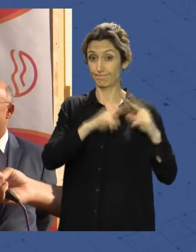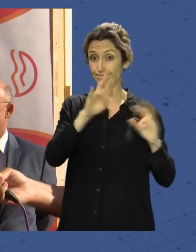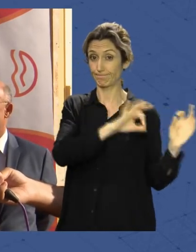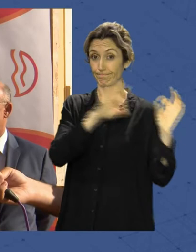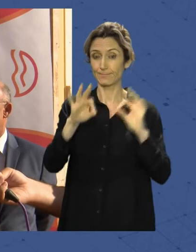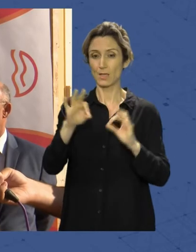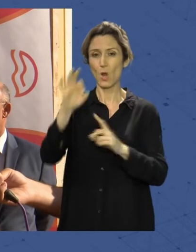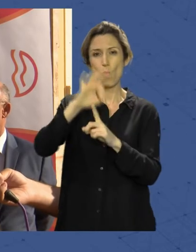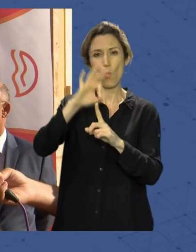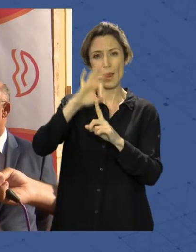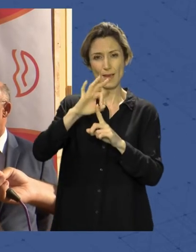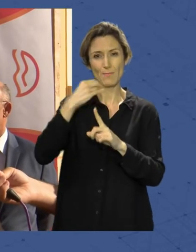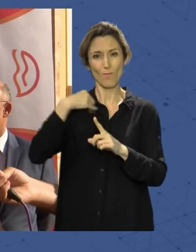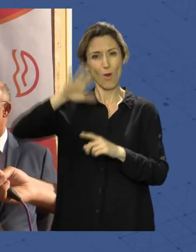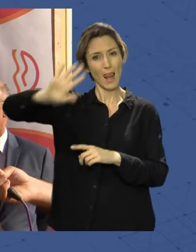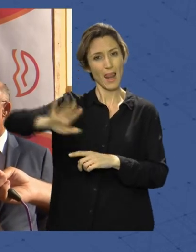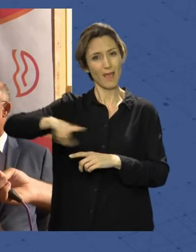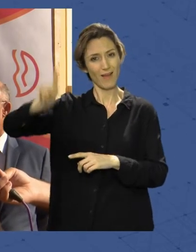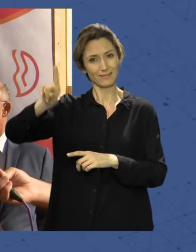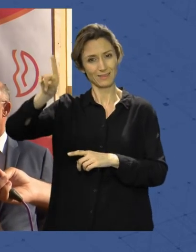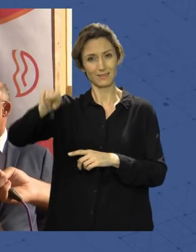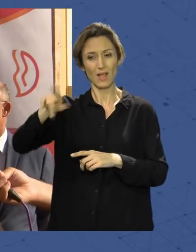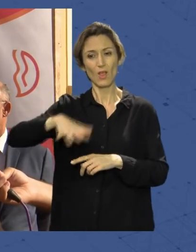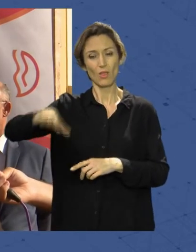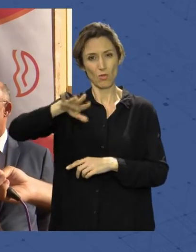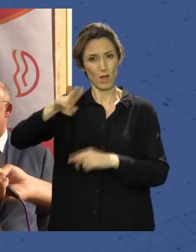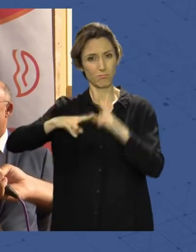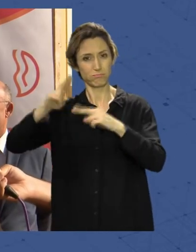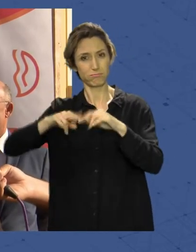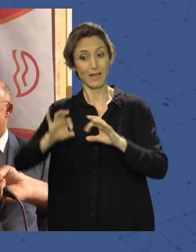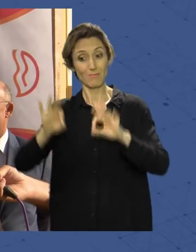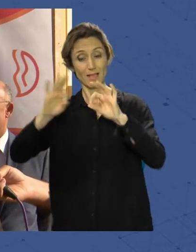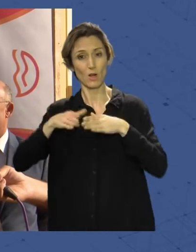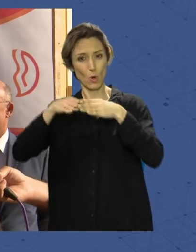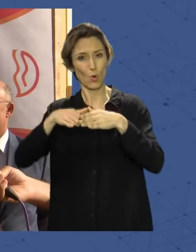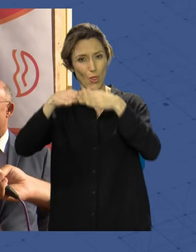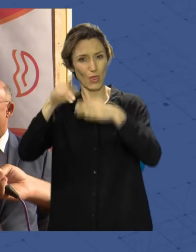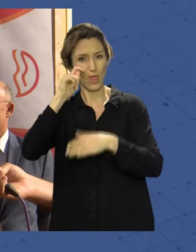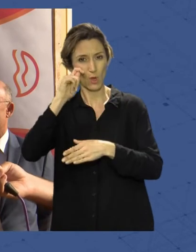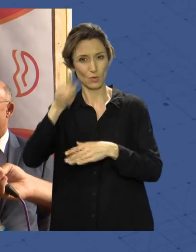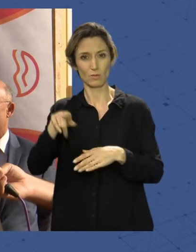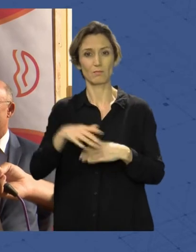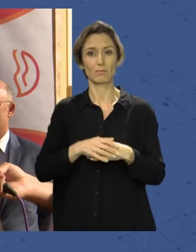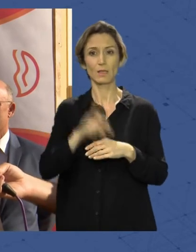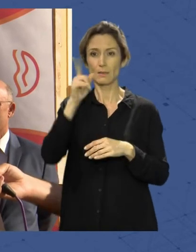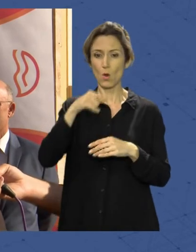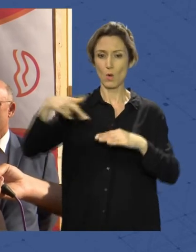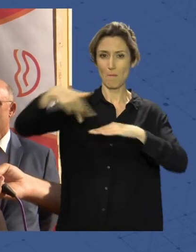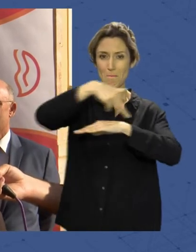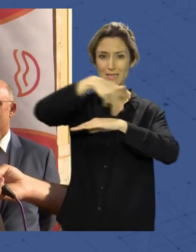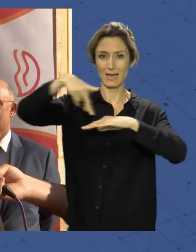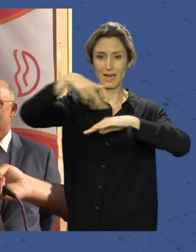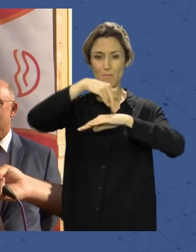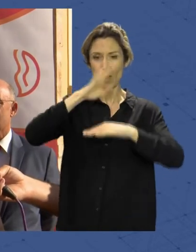Levante, hacer una zona para cruceros y también tener una pasarela donde entren